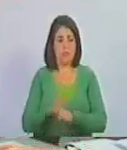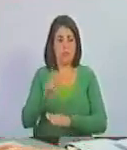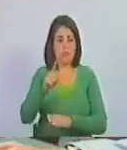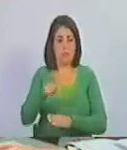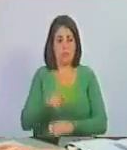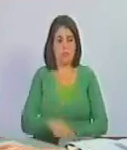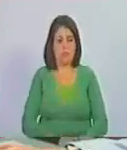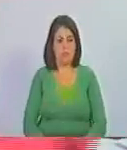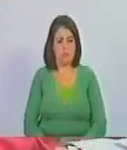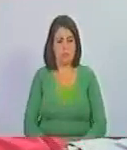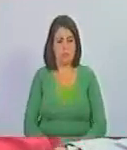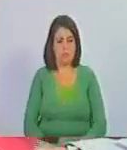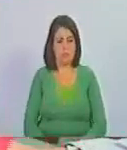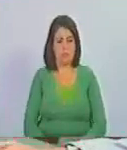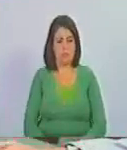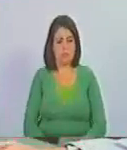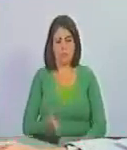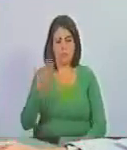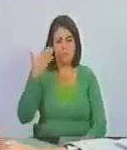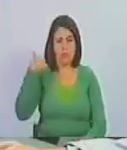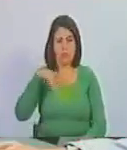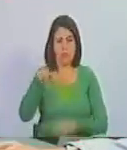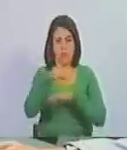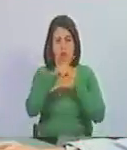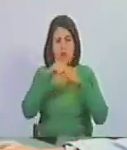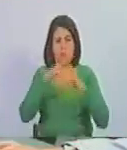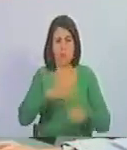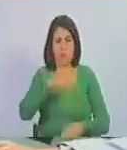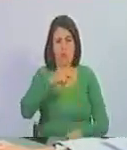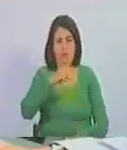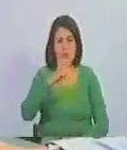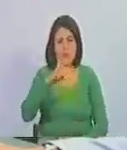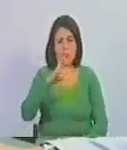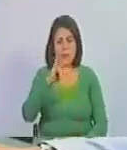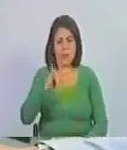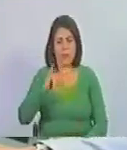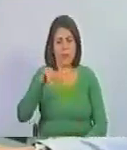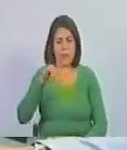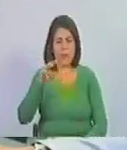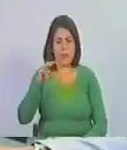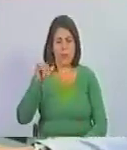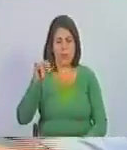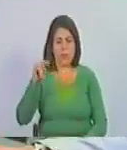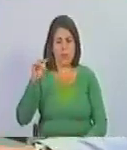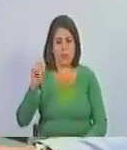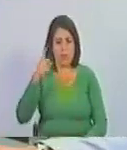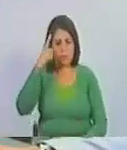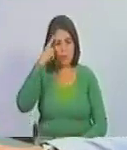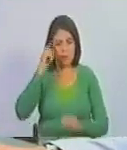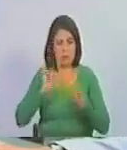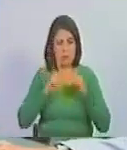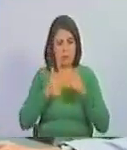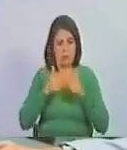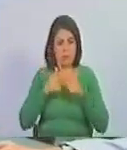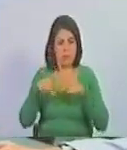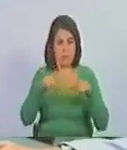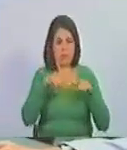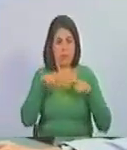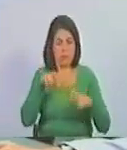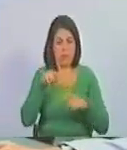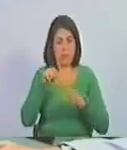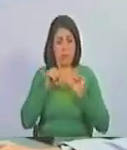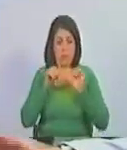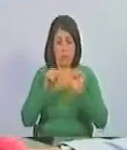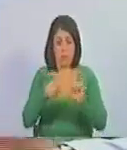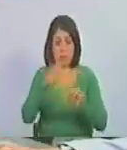perejiberismo y el inicio del punto fijismo,